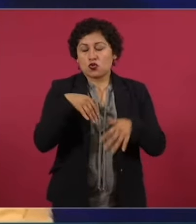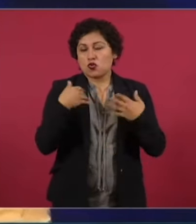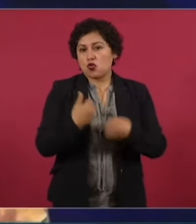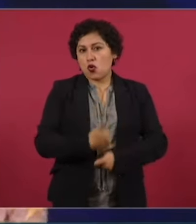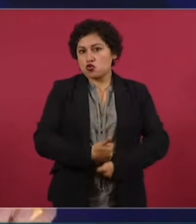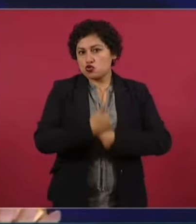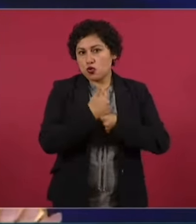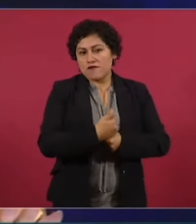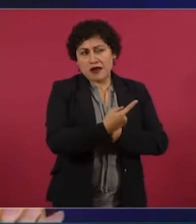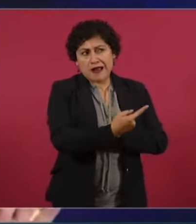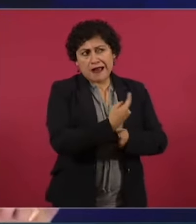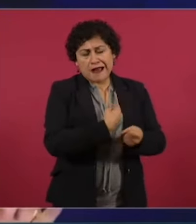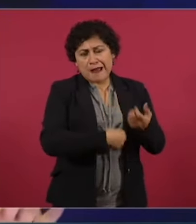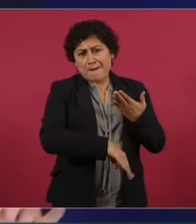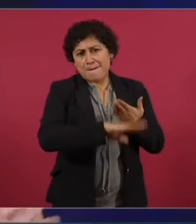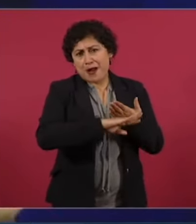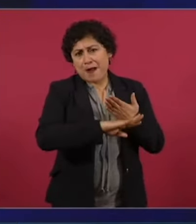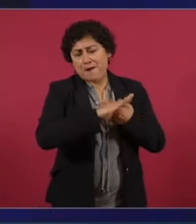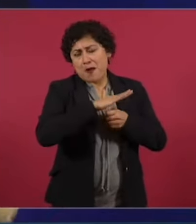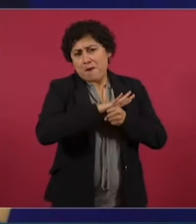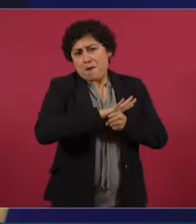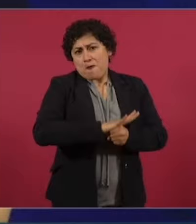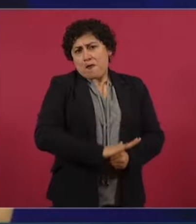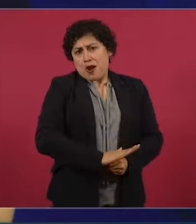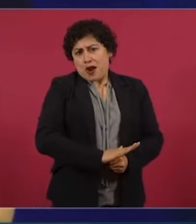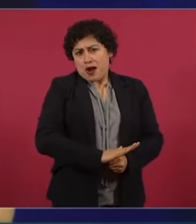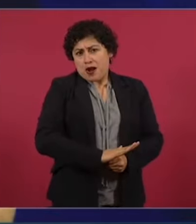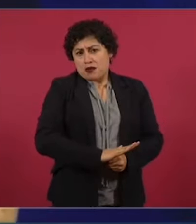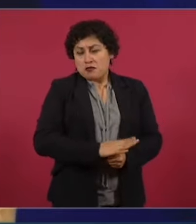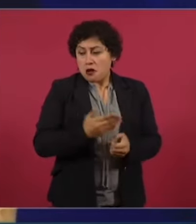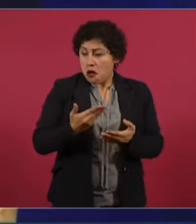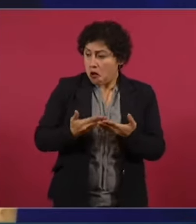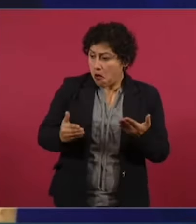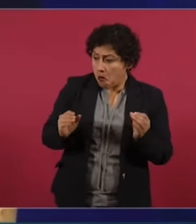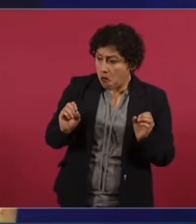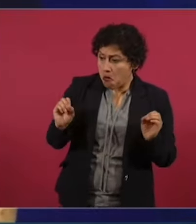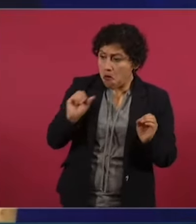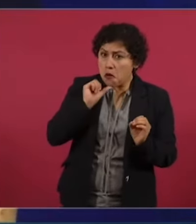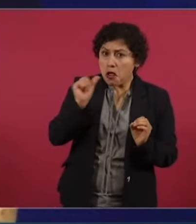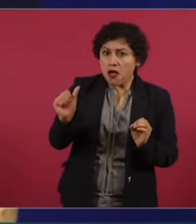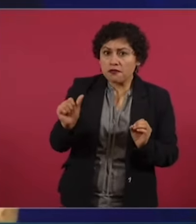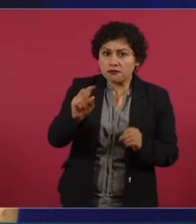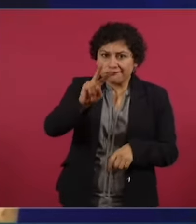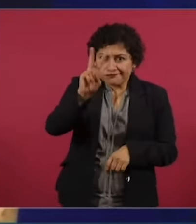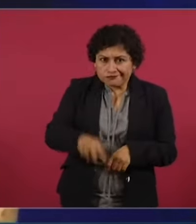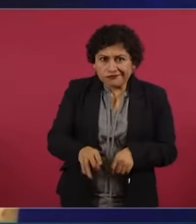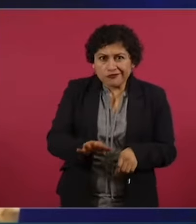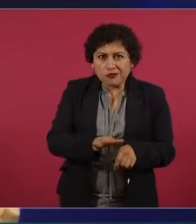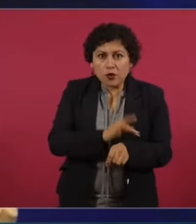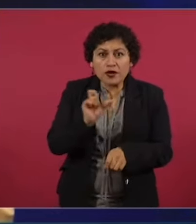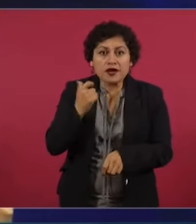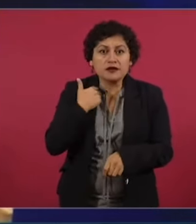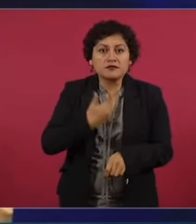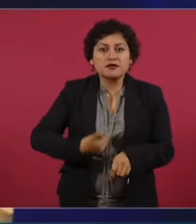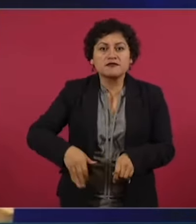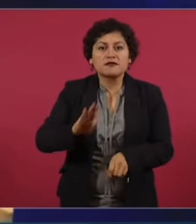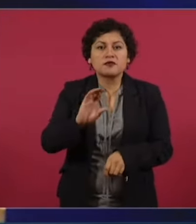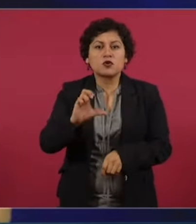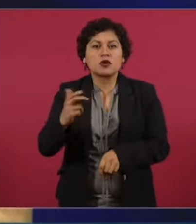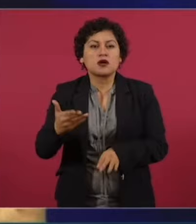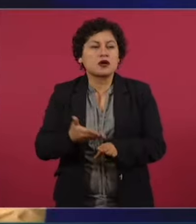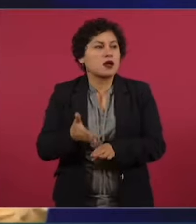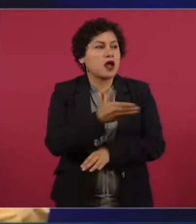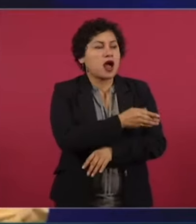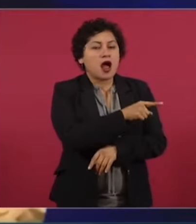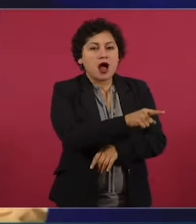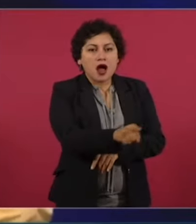las que no he sufrido en este sexenio. Así se lo digo, porque Calderón era un represor de la libertad de expresión. No